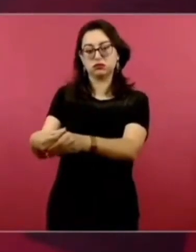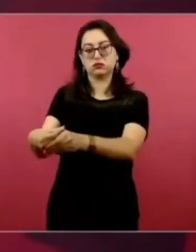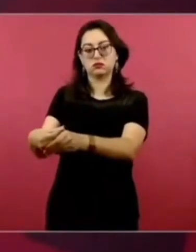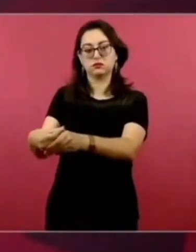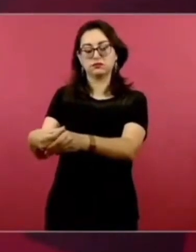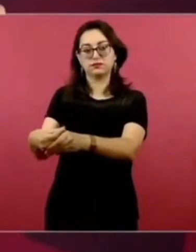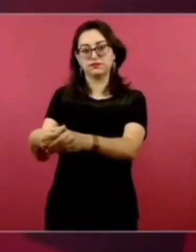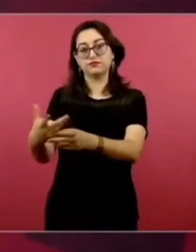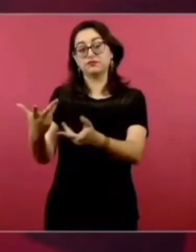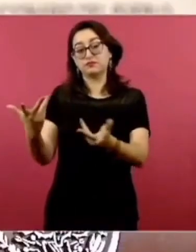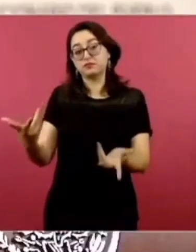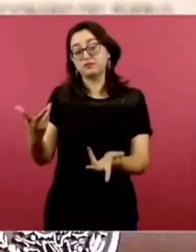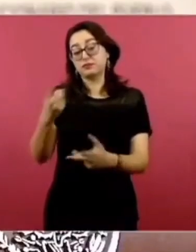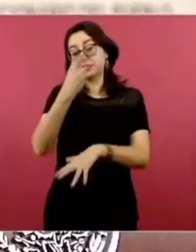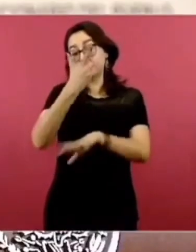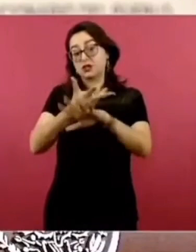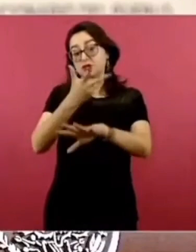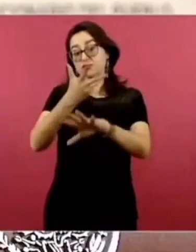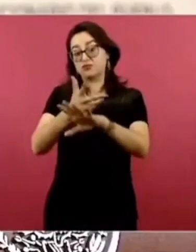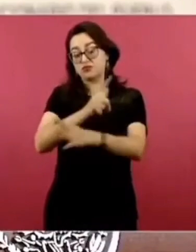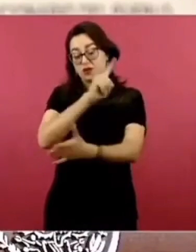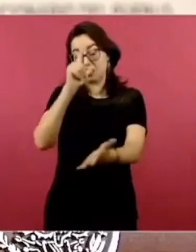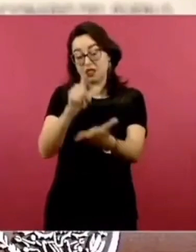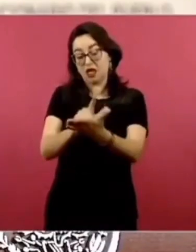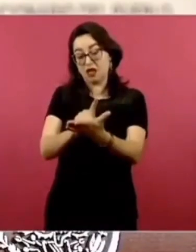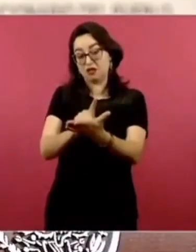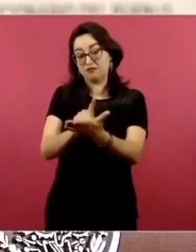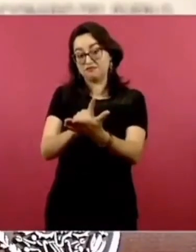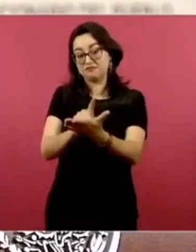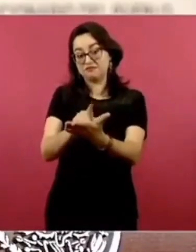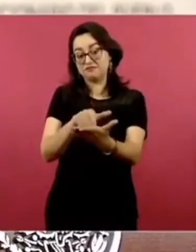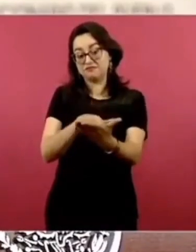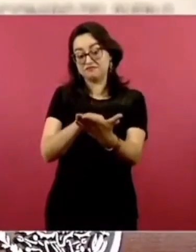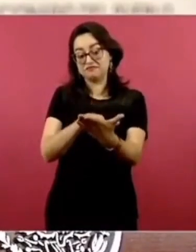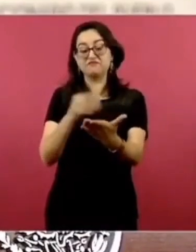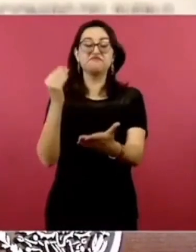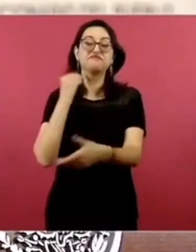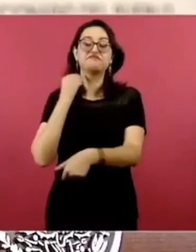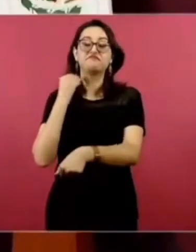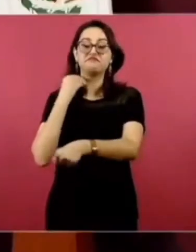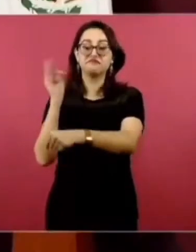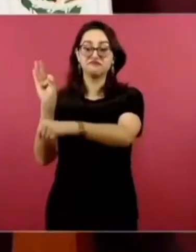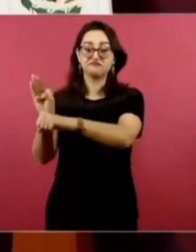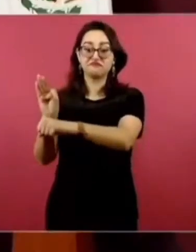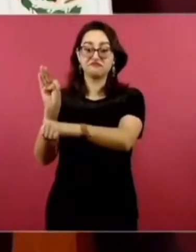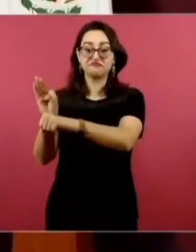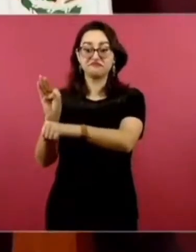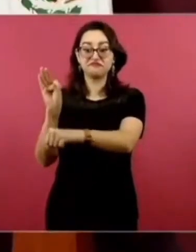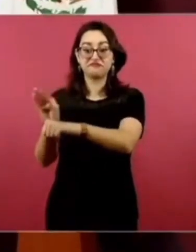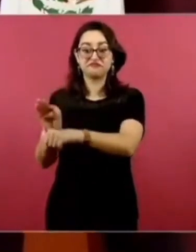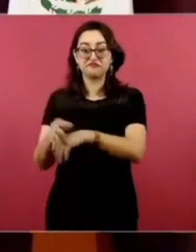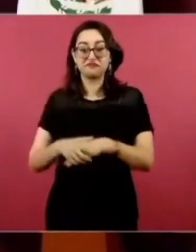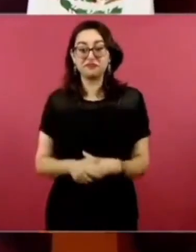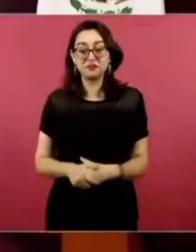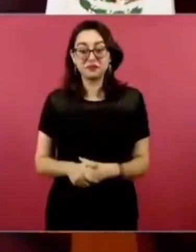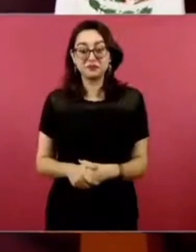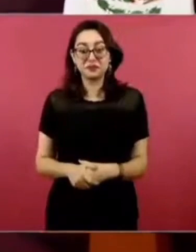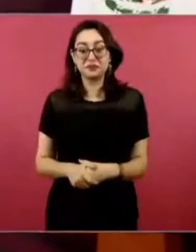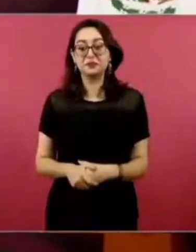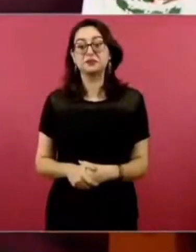Las leyes de Estados Unidos que protegen a los abogados. No se les puede acusar